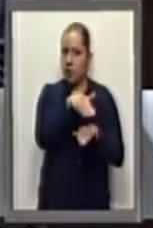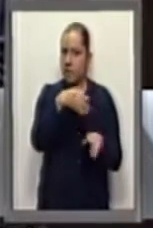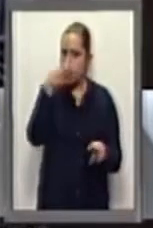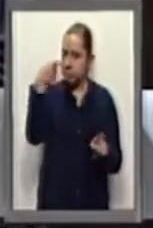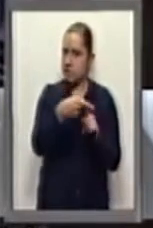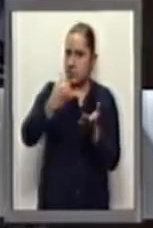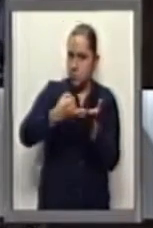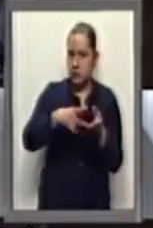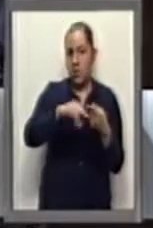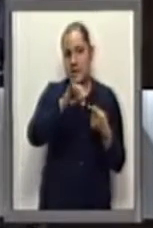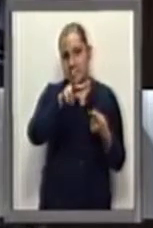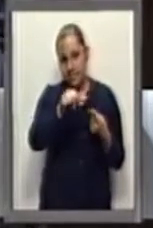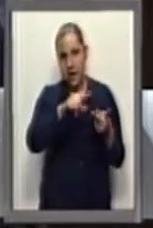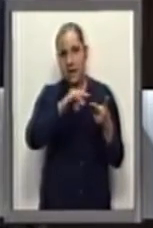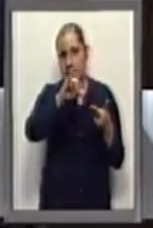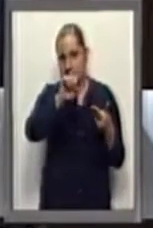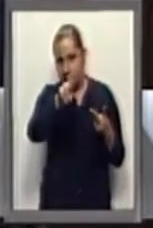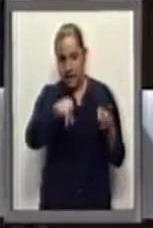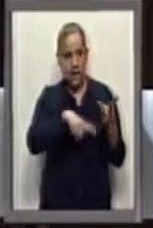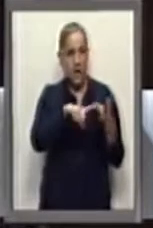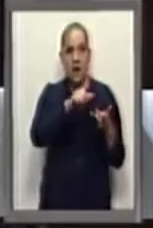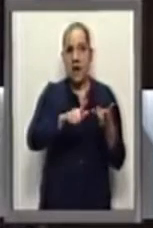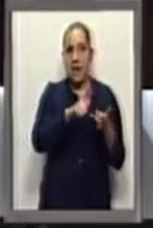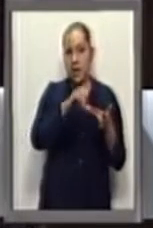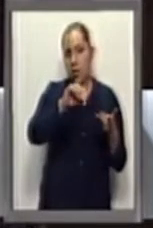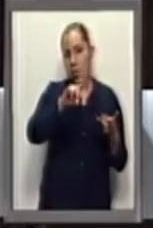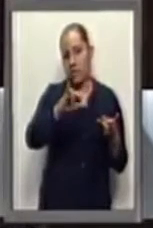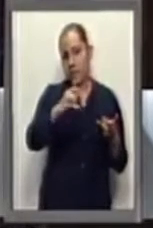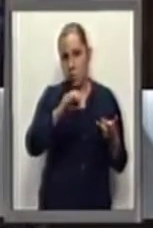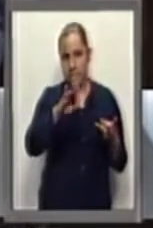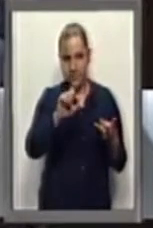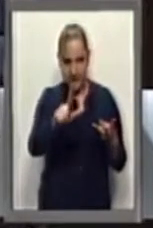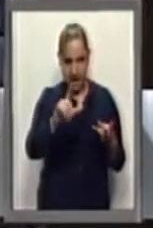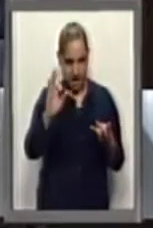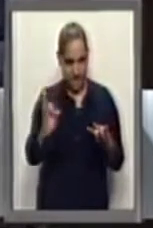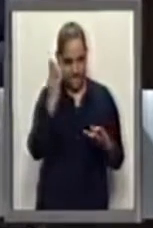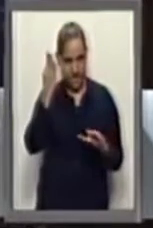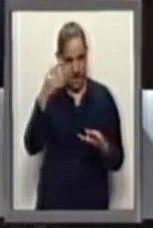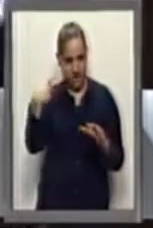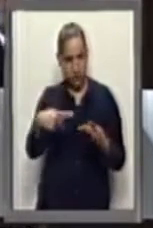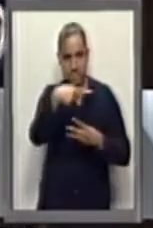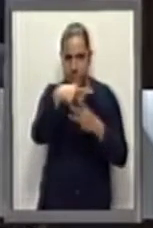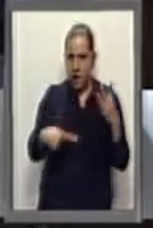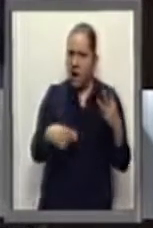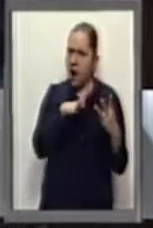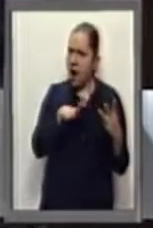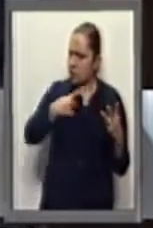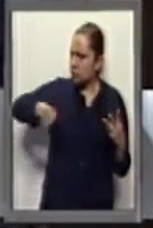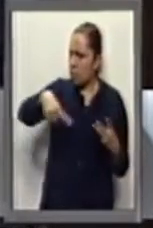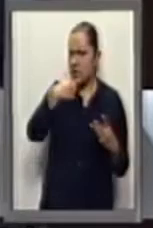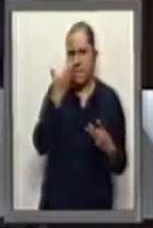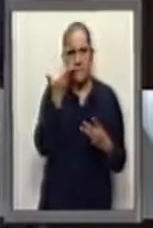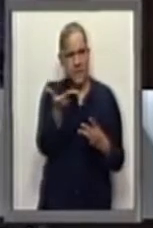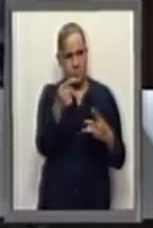Código Fiscal de la Federación, donde tenemos propuestas y demandas muy específicas en beneficio de la población.